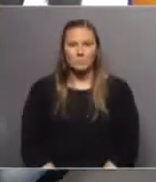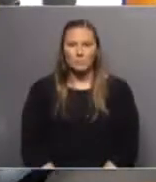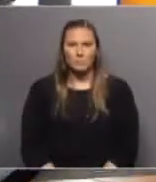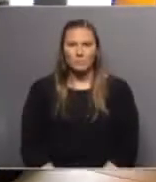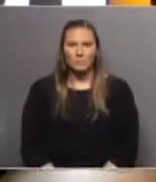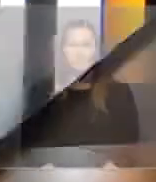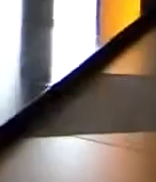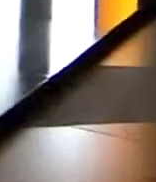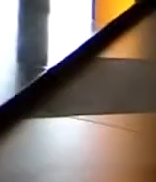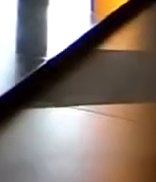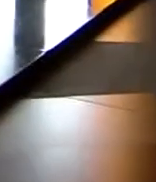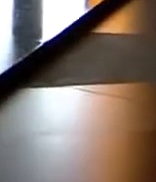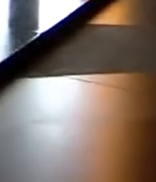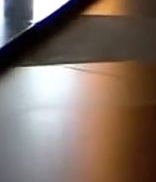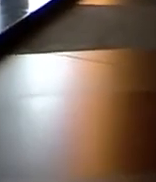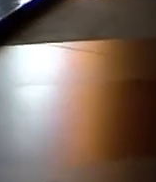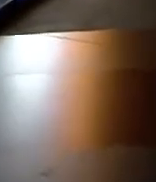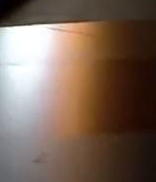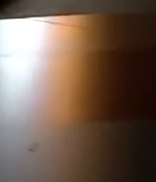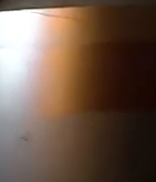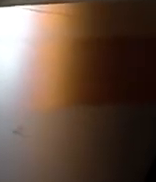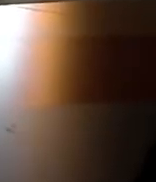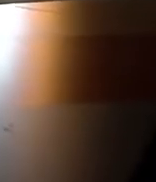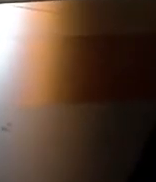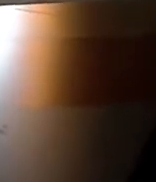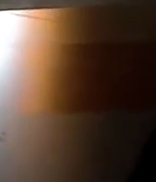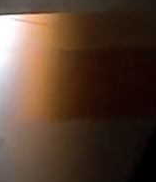la próxima ¡Gracias!